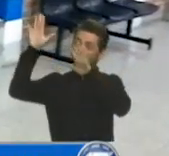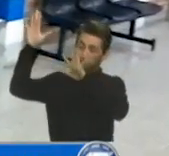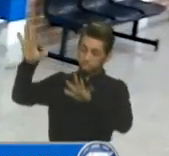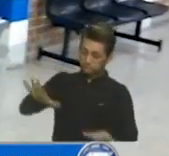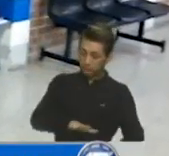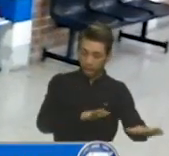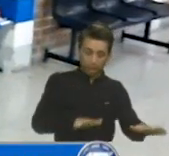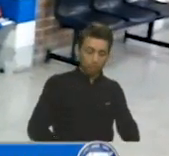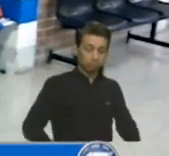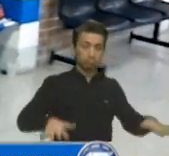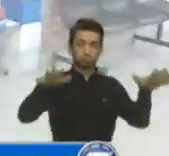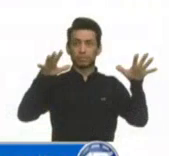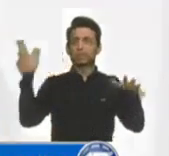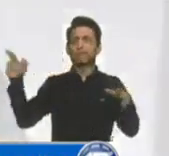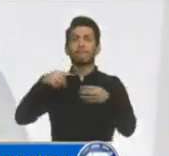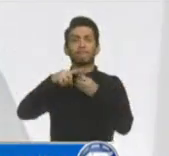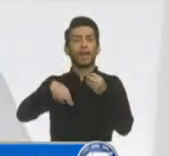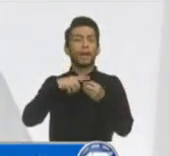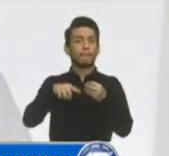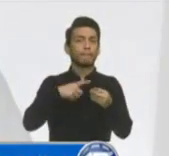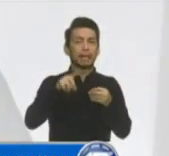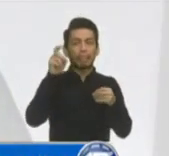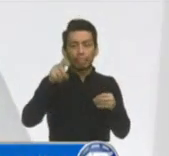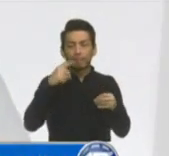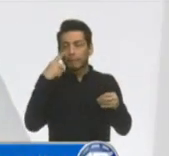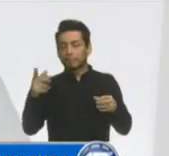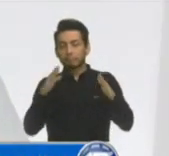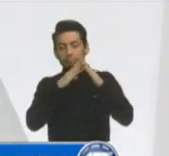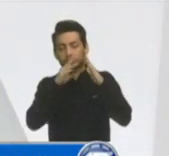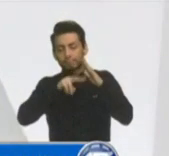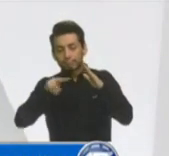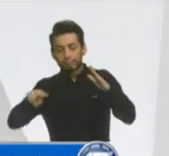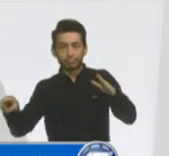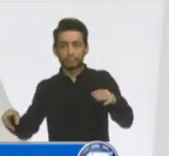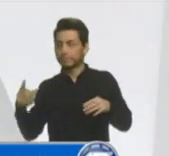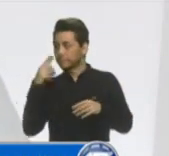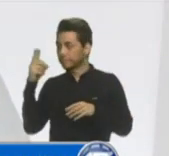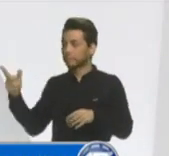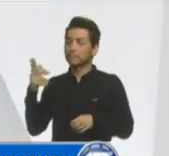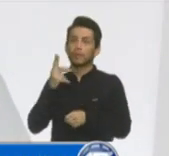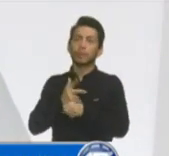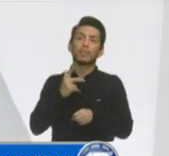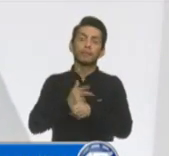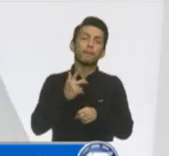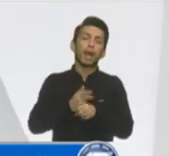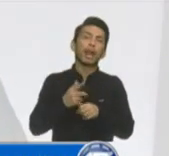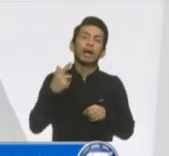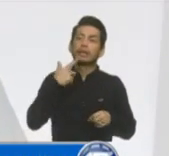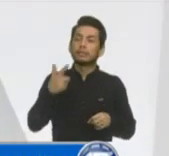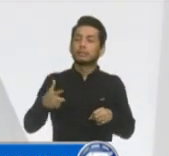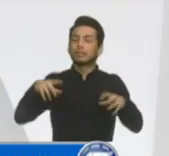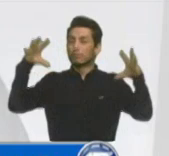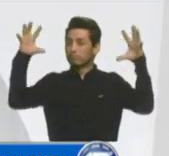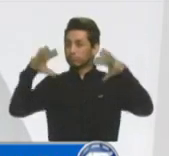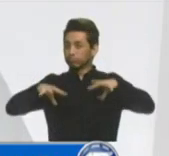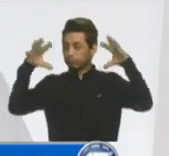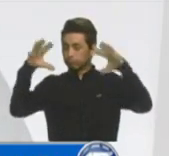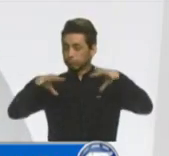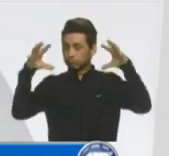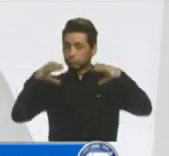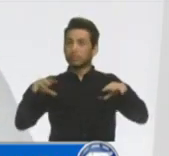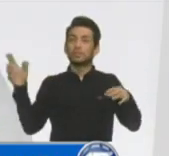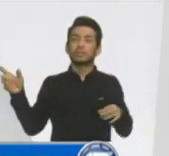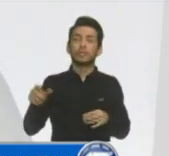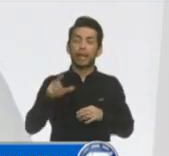familias que tuvieron que recibir albergue. En el caso de Guatemala tuvimos el reporte de una inundación en el sector Vicente Cuchilla del